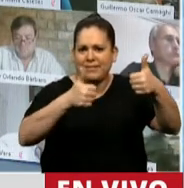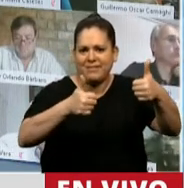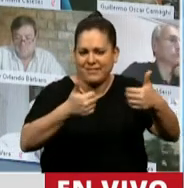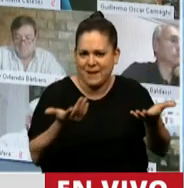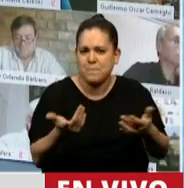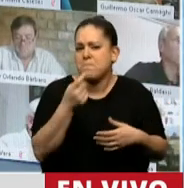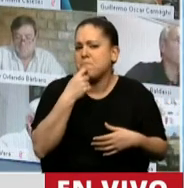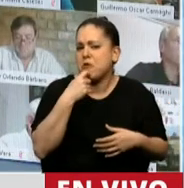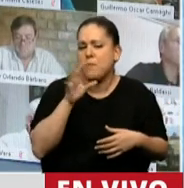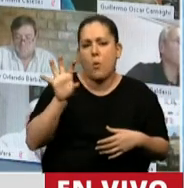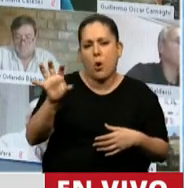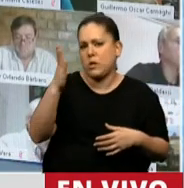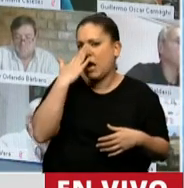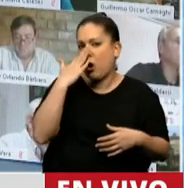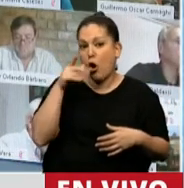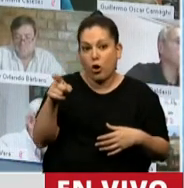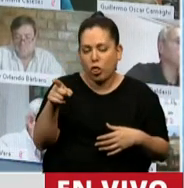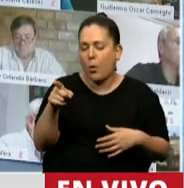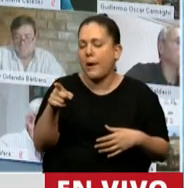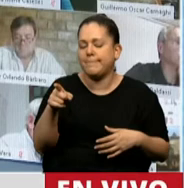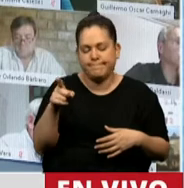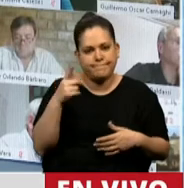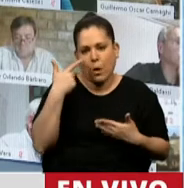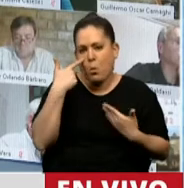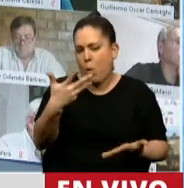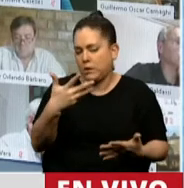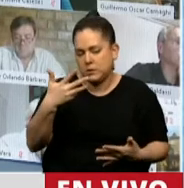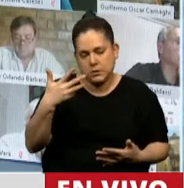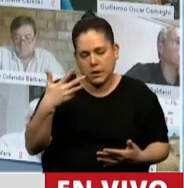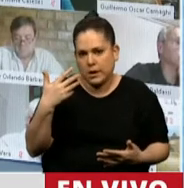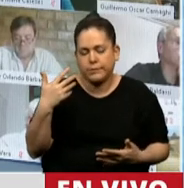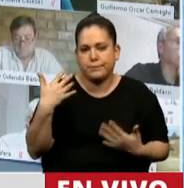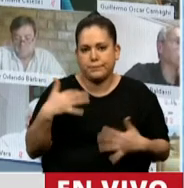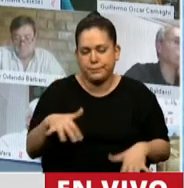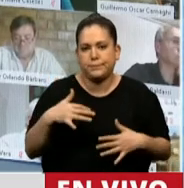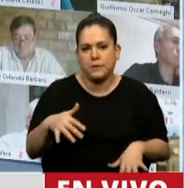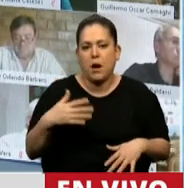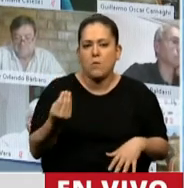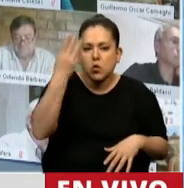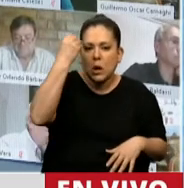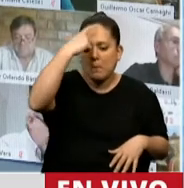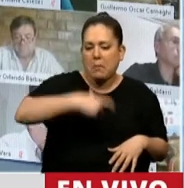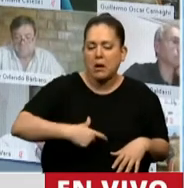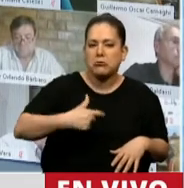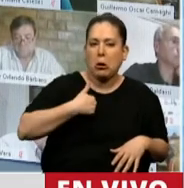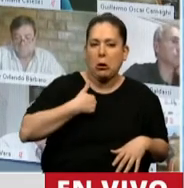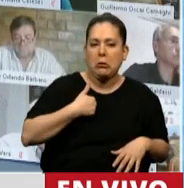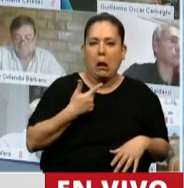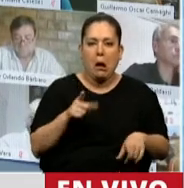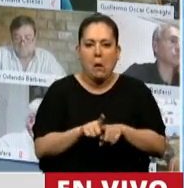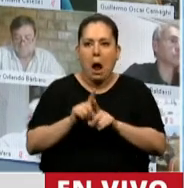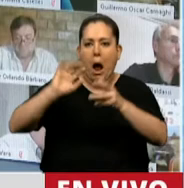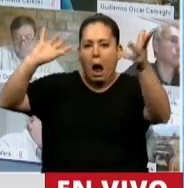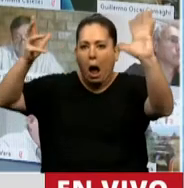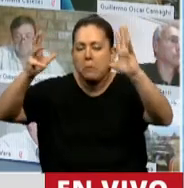es una muestra cabal de muchas veces la impericia del ser humano en su relación